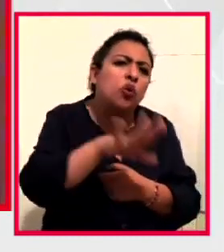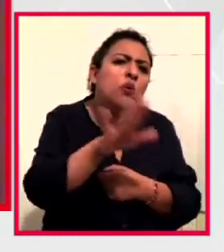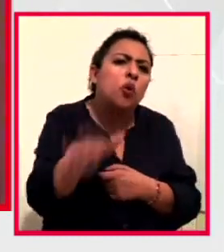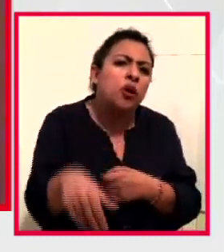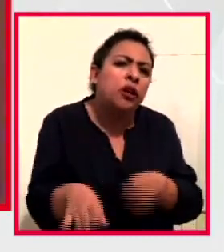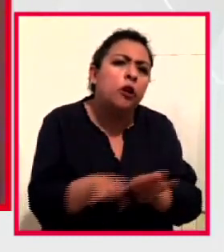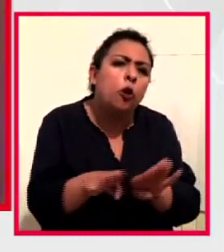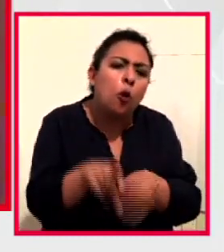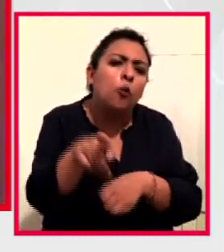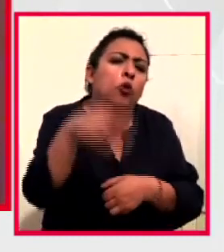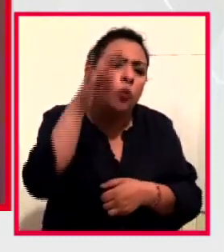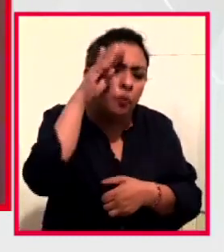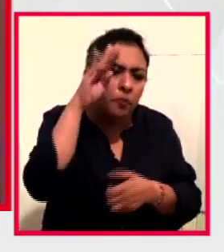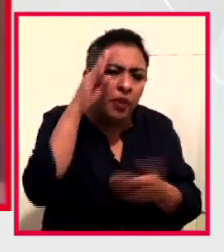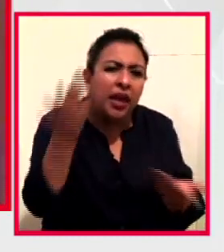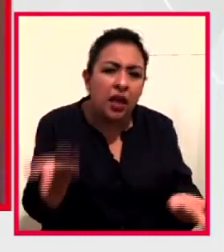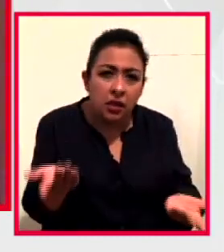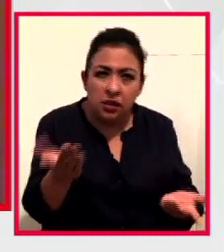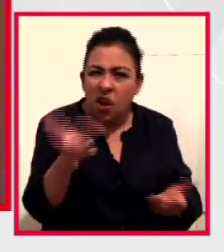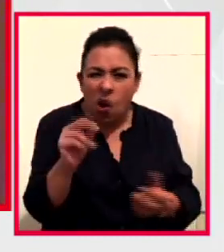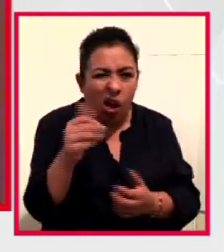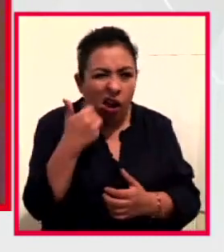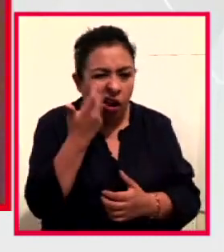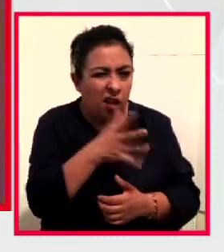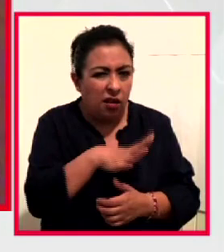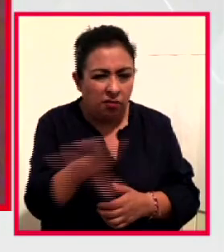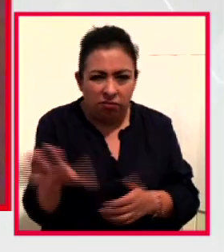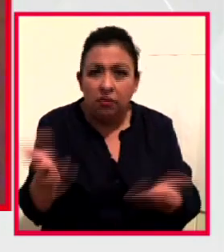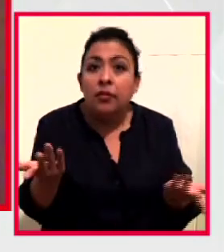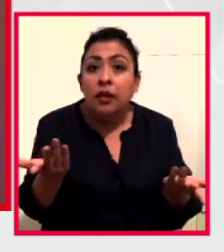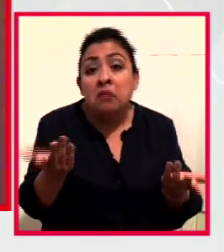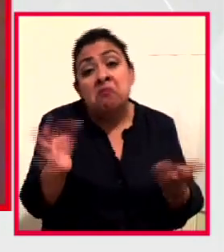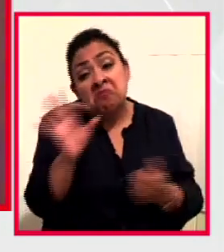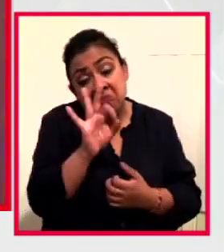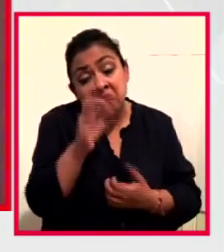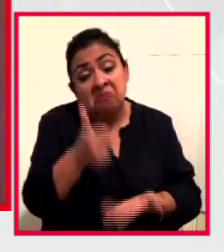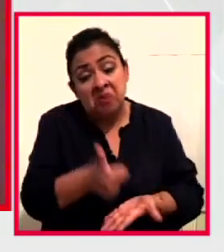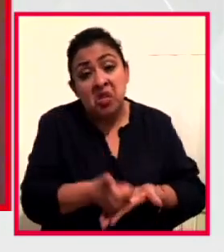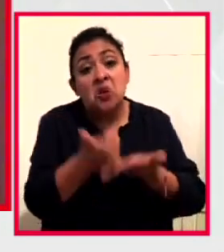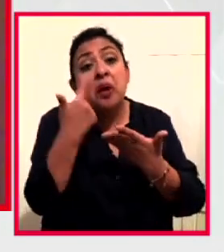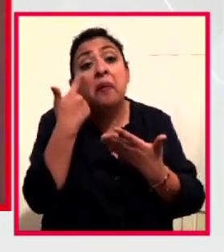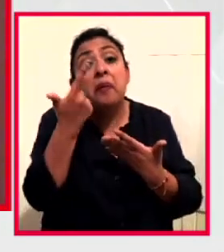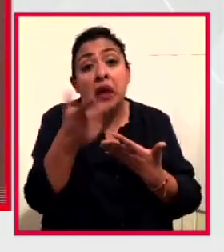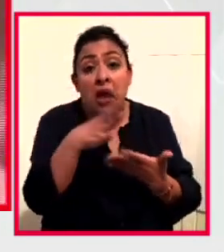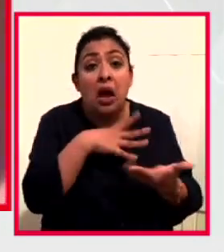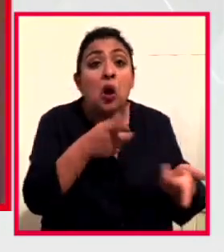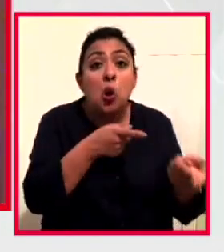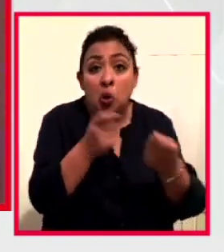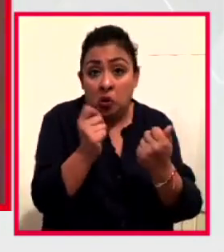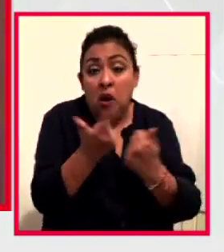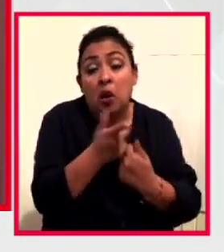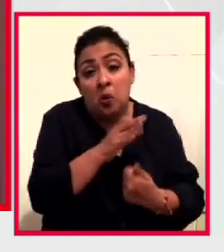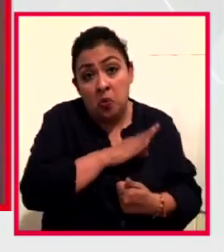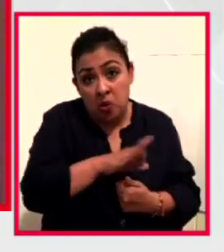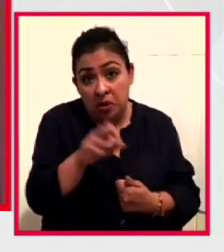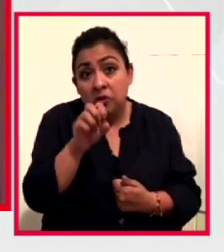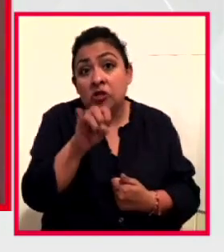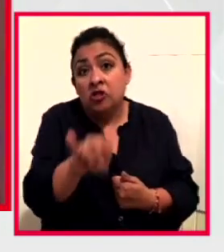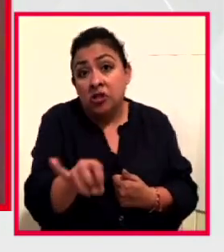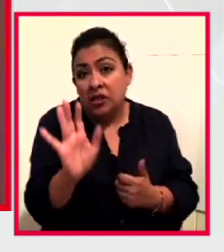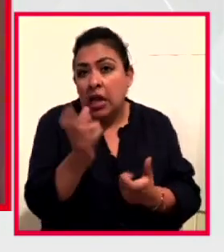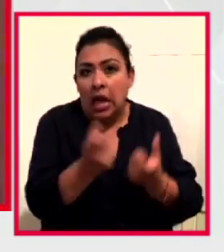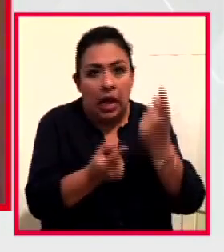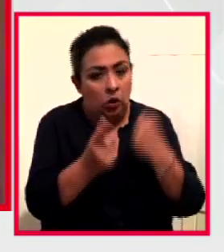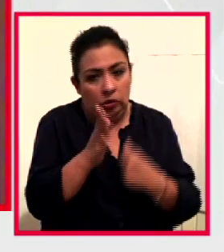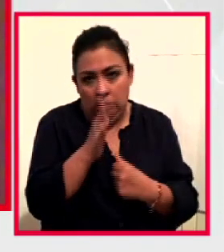qué has pensado? ¿Cómo no querrías? Bueno, pues podríamos ver que tenemos control de algo, de algunas cosas no tenemos